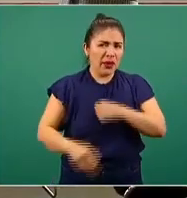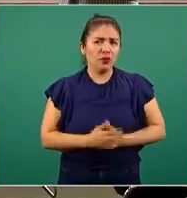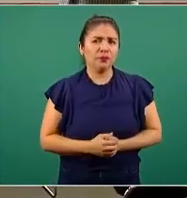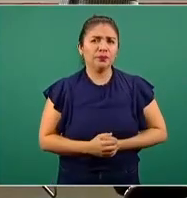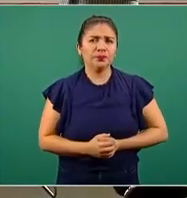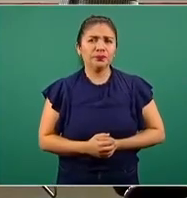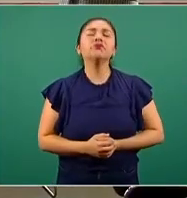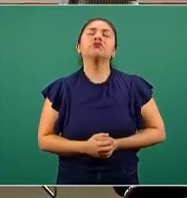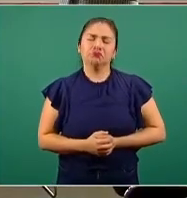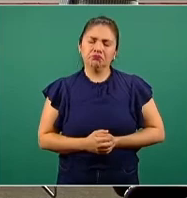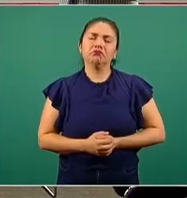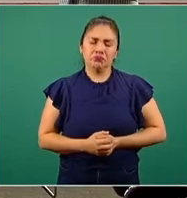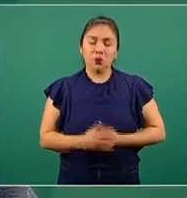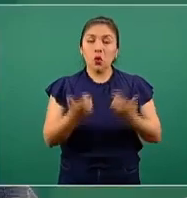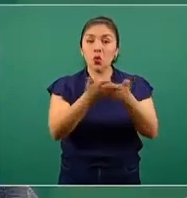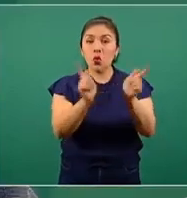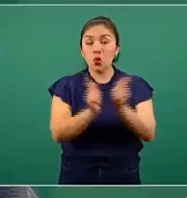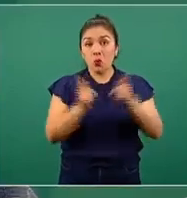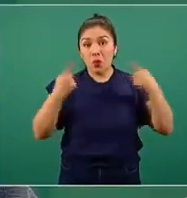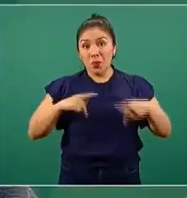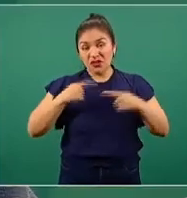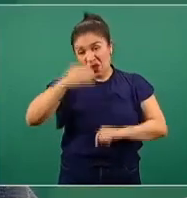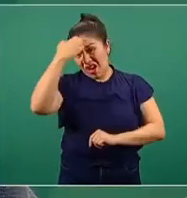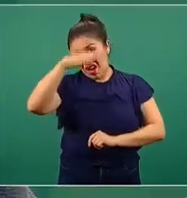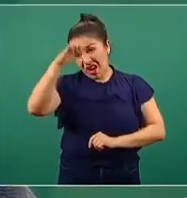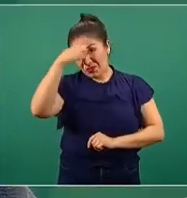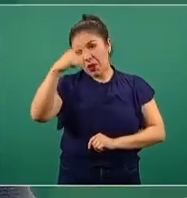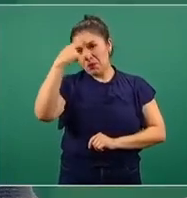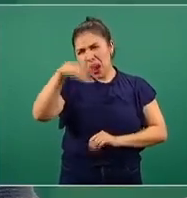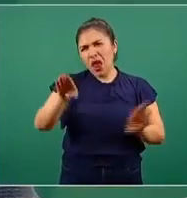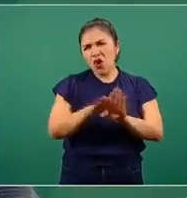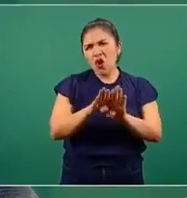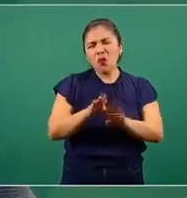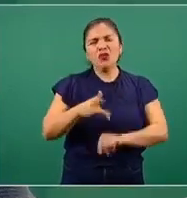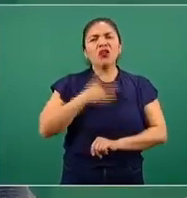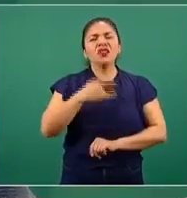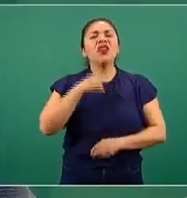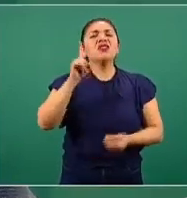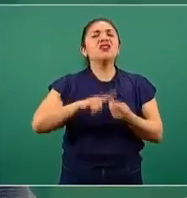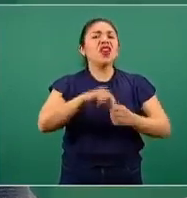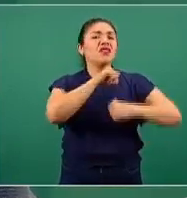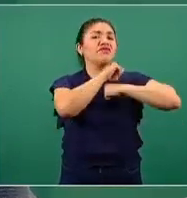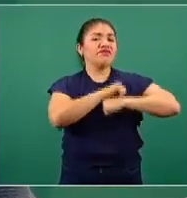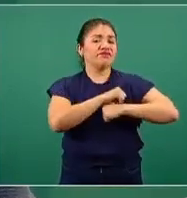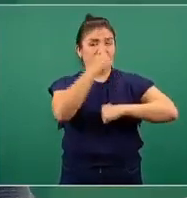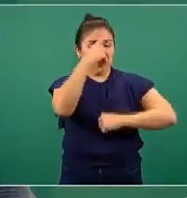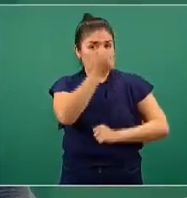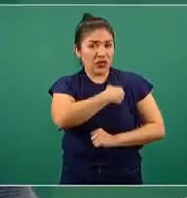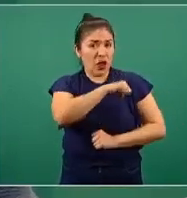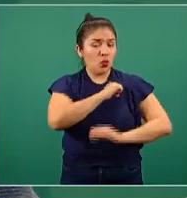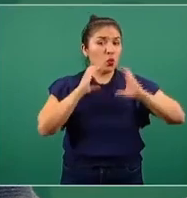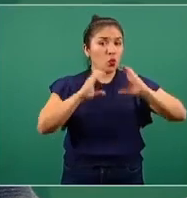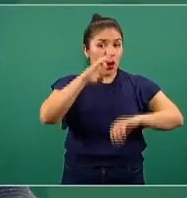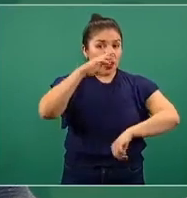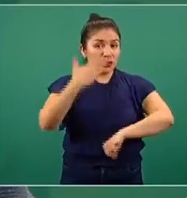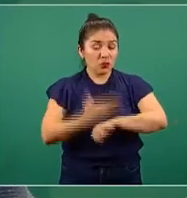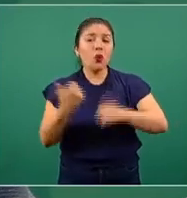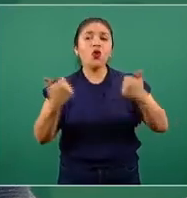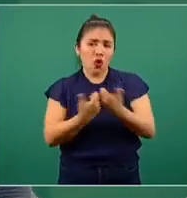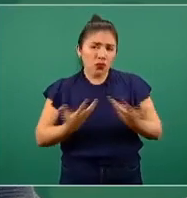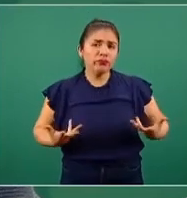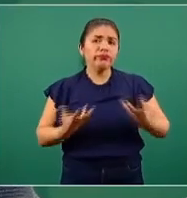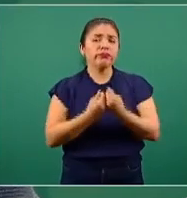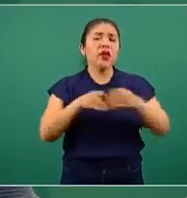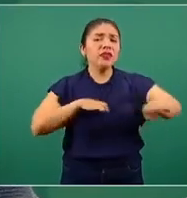claro, los grupos de expertos que se tienen desde el reconocimiento de la autoridad sanitaria local, que trabajan conjuntamente